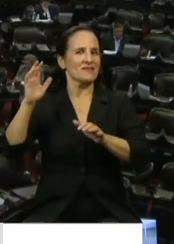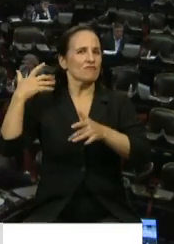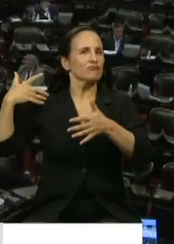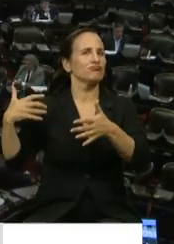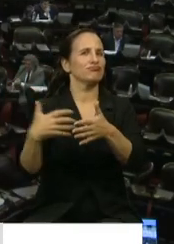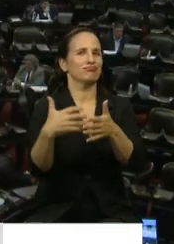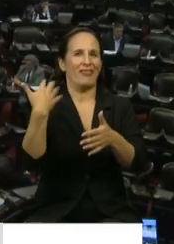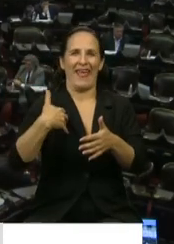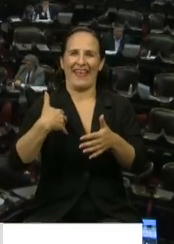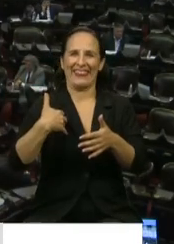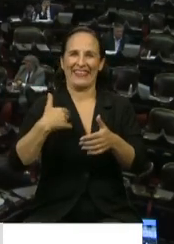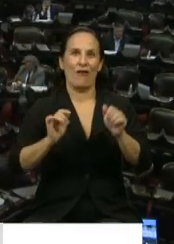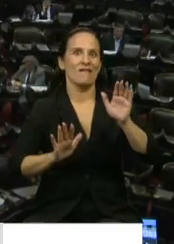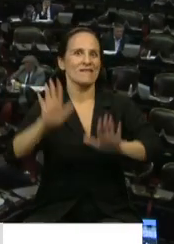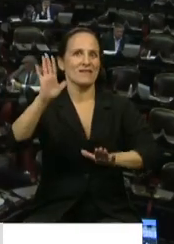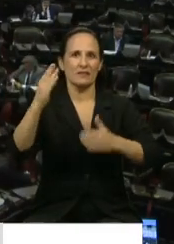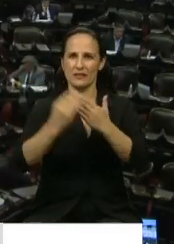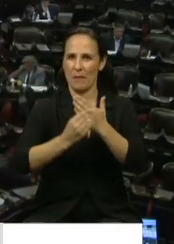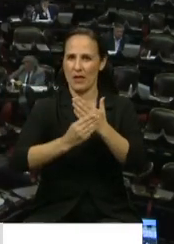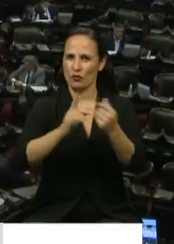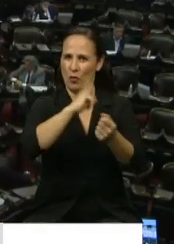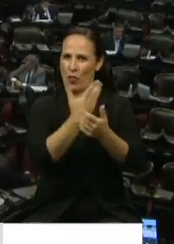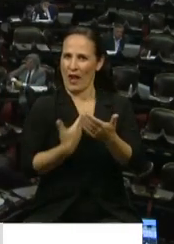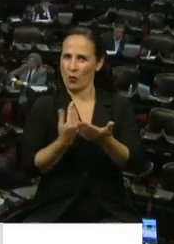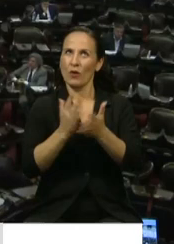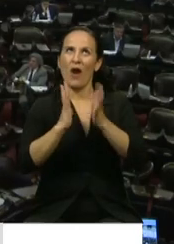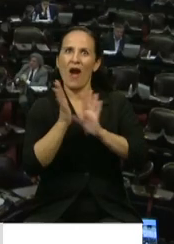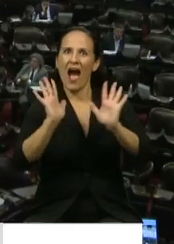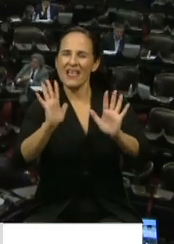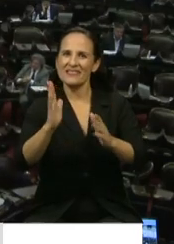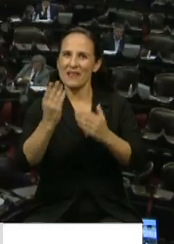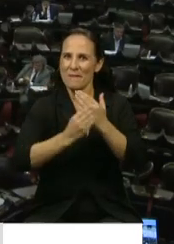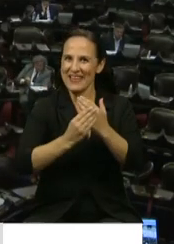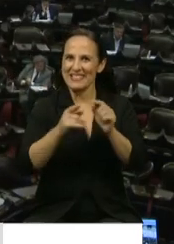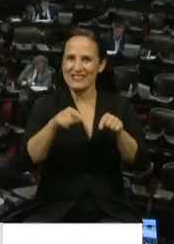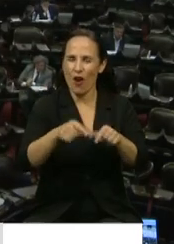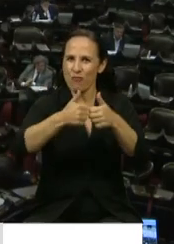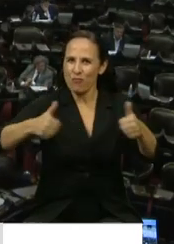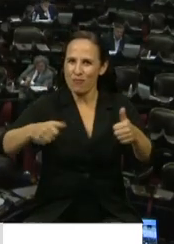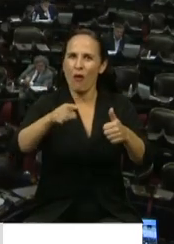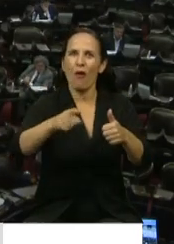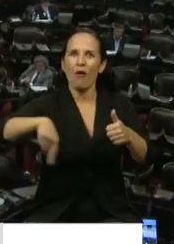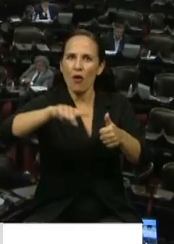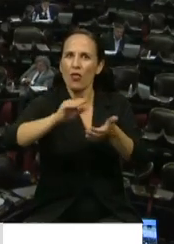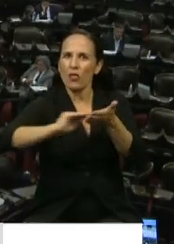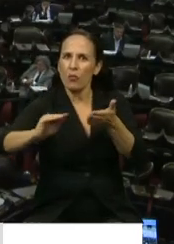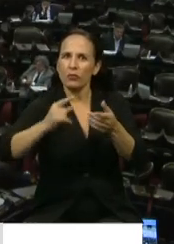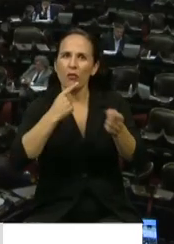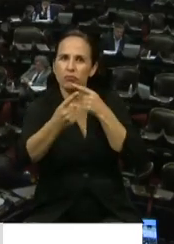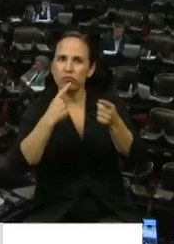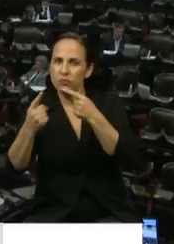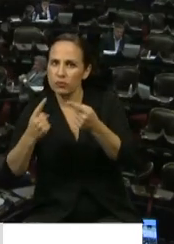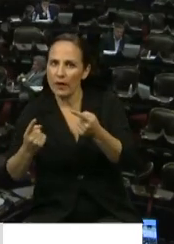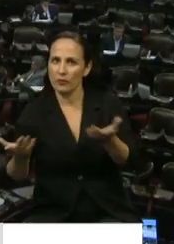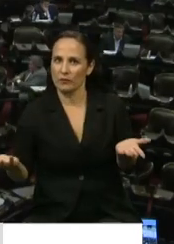que 15 ministros del Poder Ejecutivo estén a disposición de la pregunta de los señores diputados. En